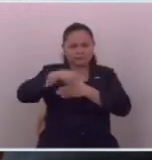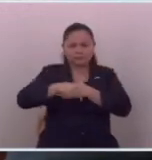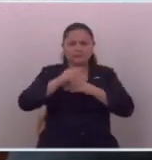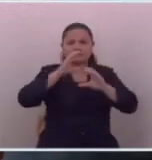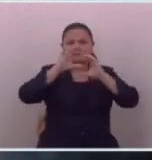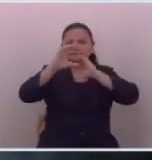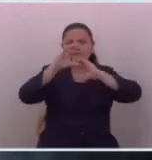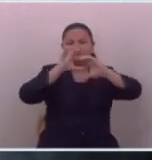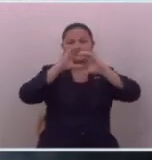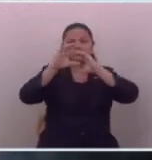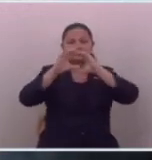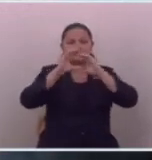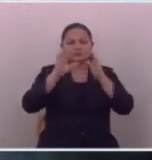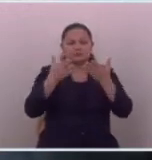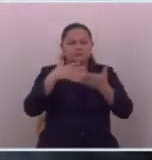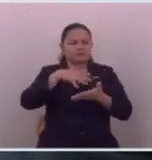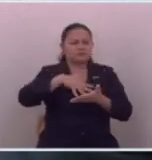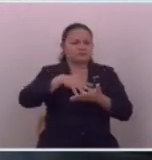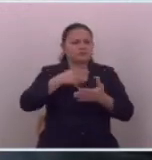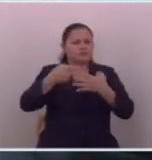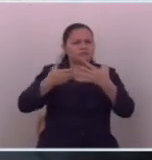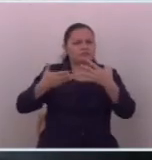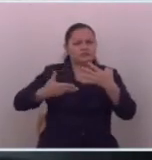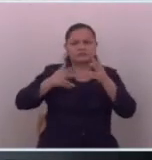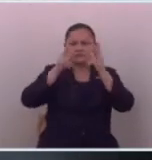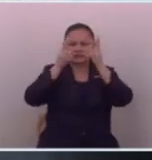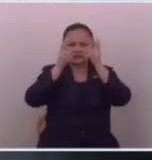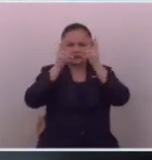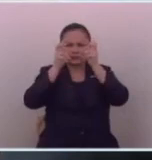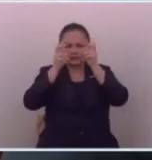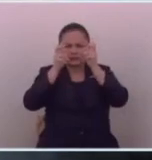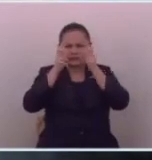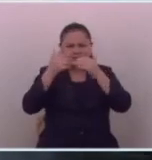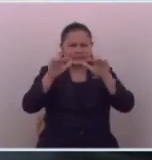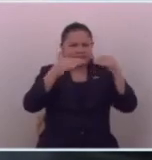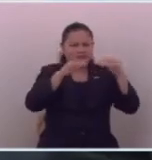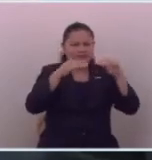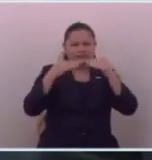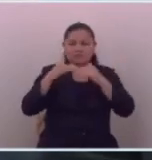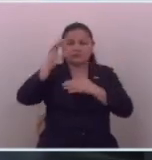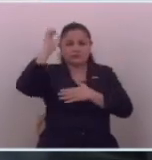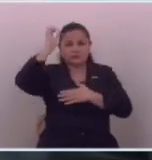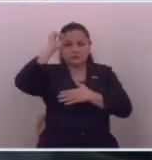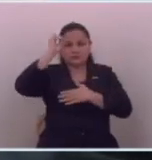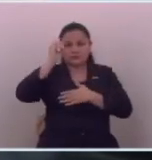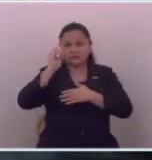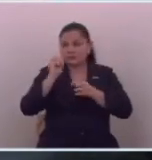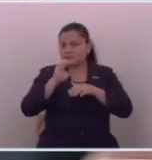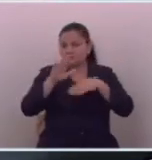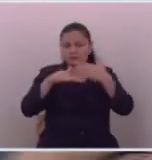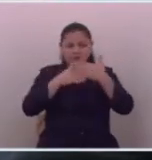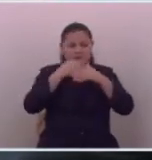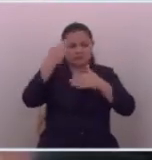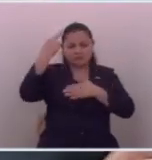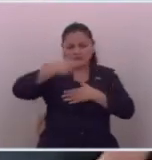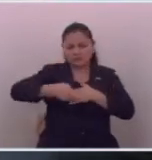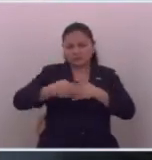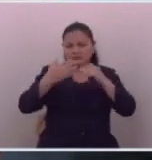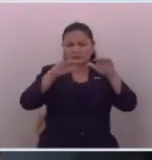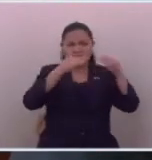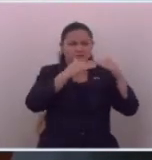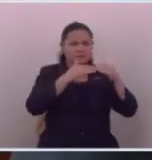comuniquen y es que la población tiene derecho a escuchar la multiplicidad de opiniones posibles la realidad es